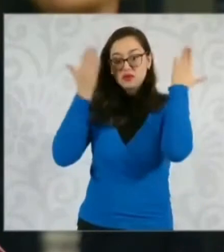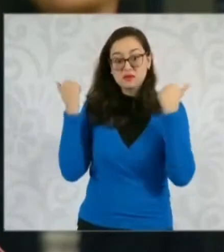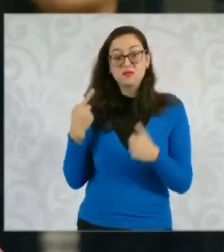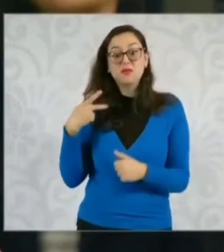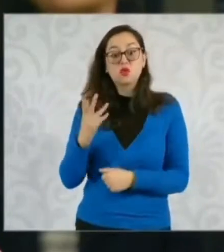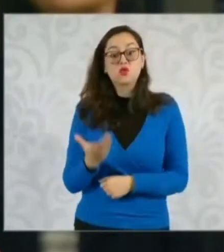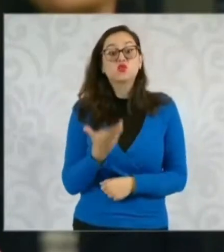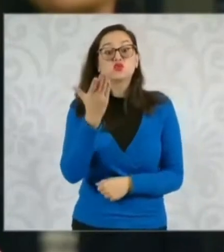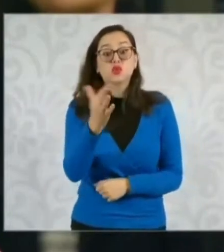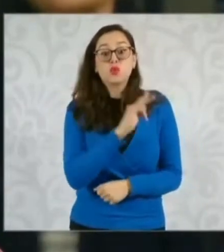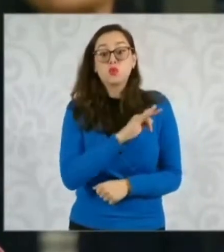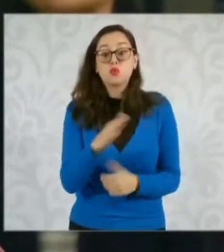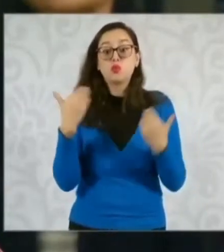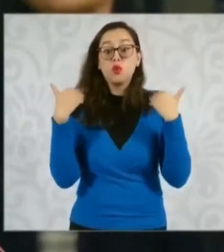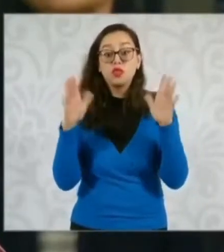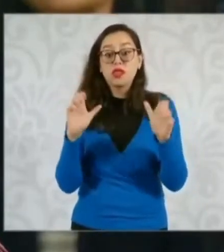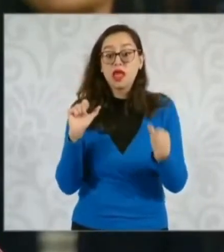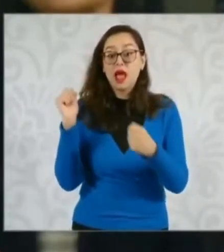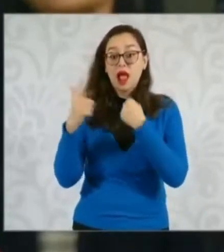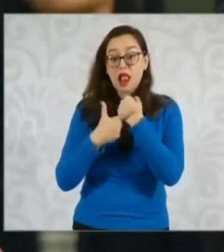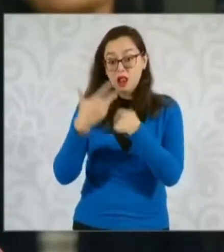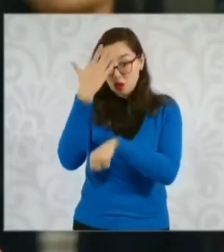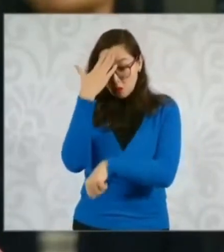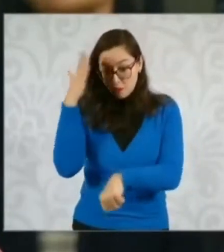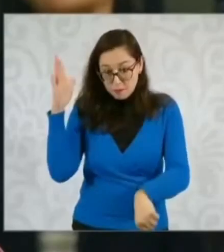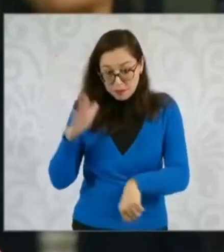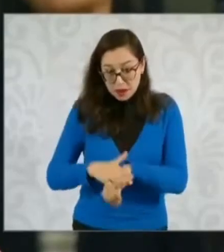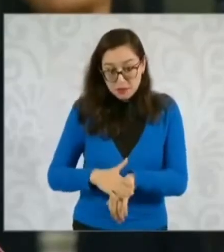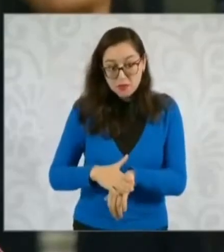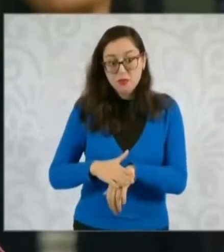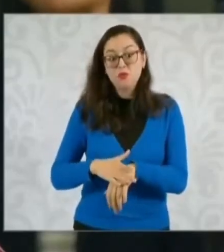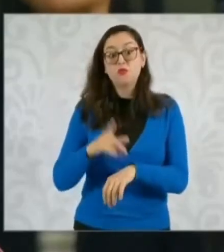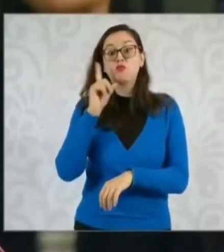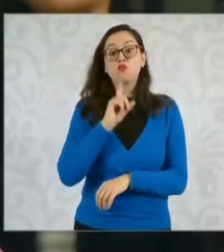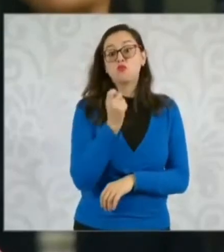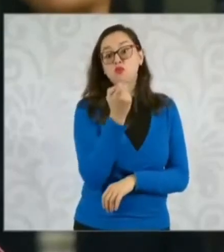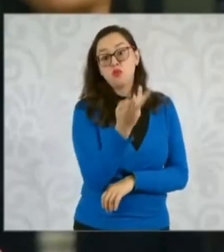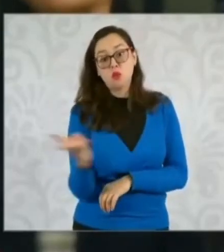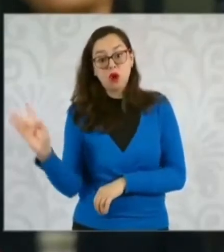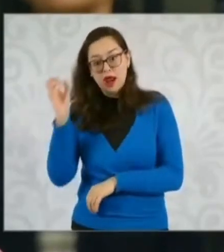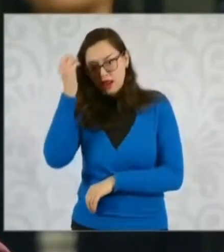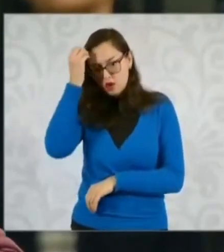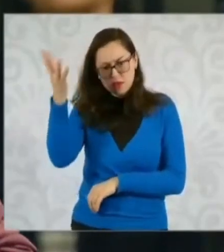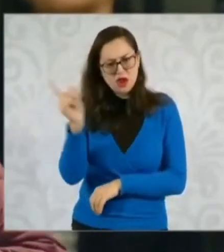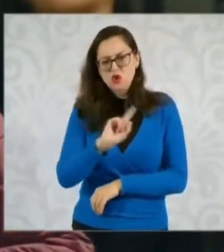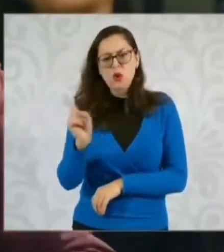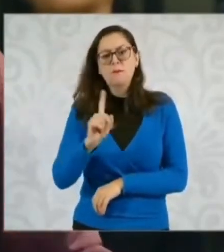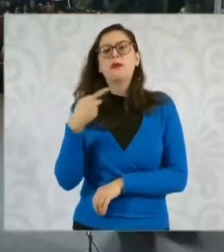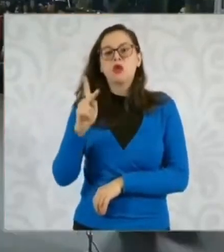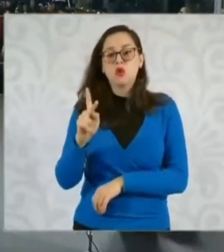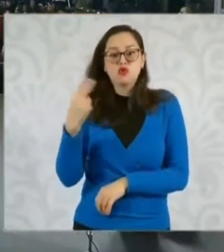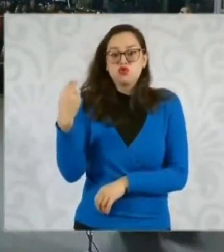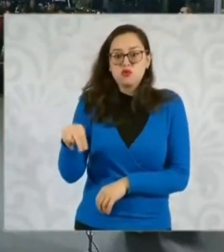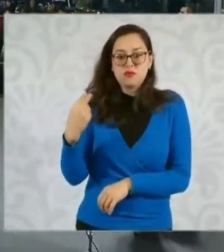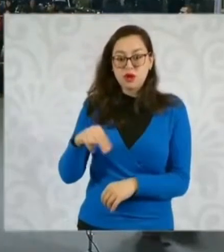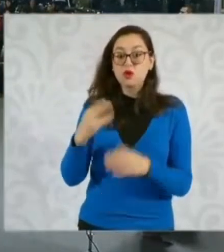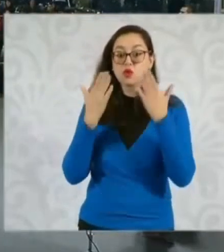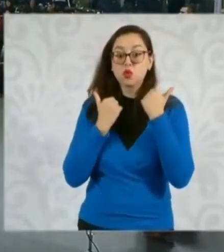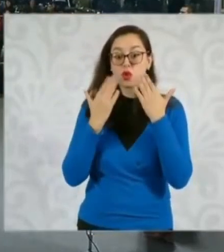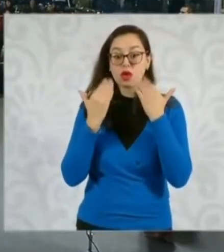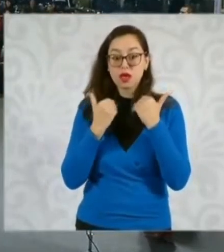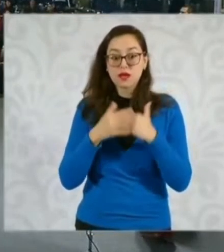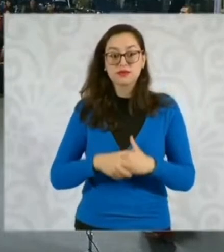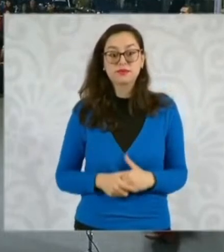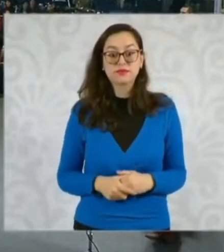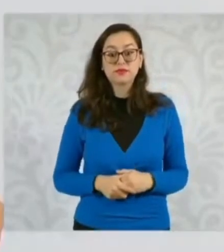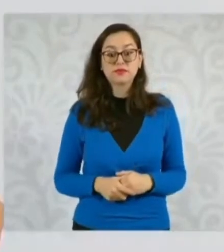podría hacerles un monumento llamándoles no las heroínas olvidadas, sino las heroínas sin nombre, presidente. De